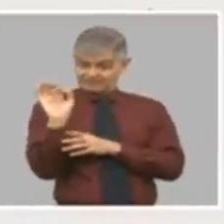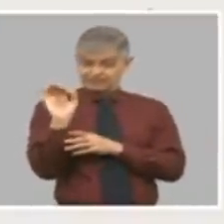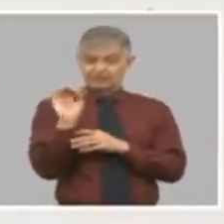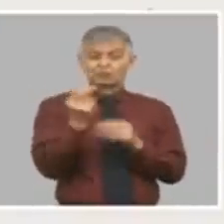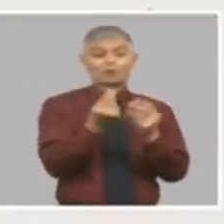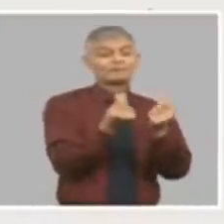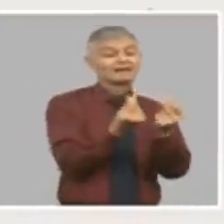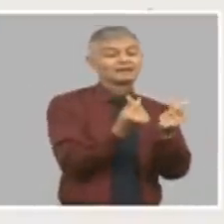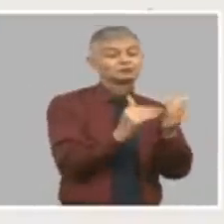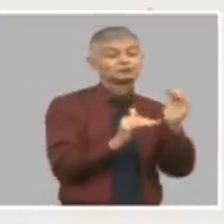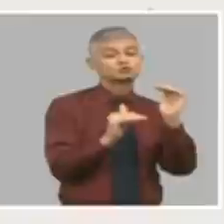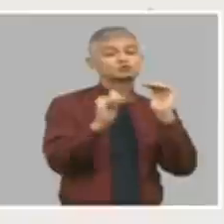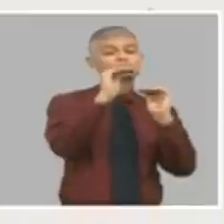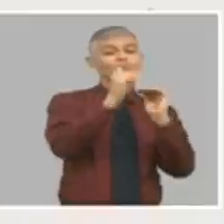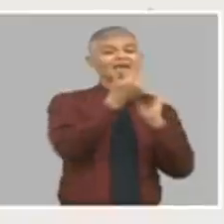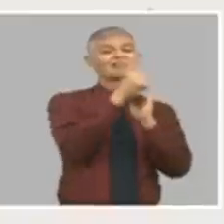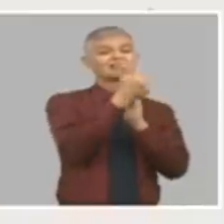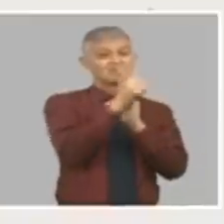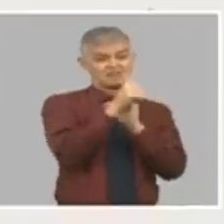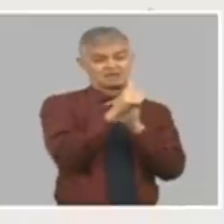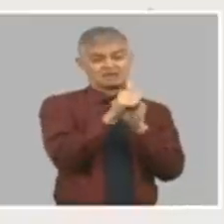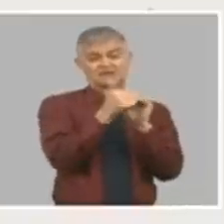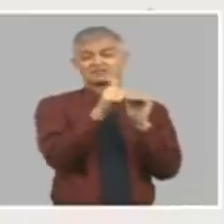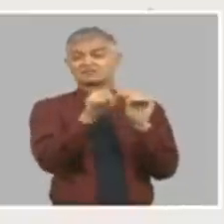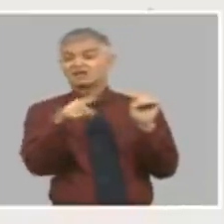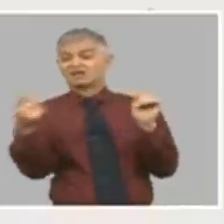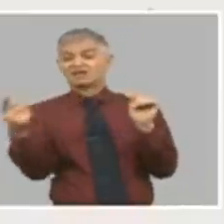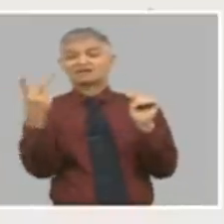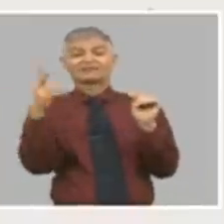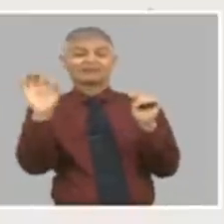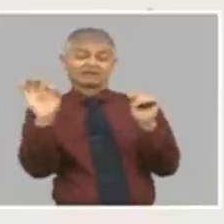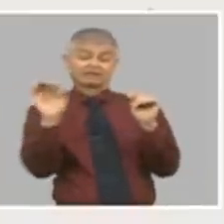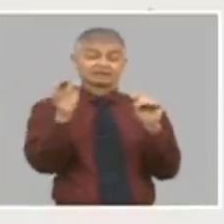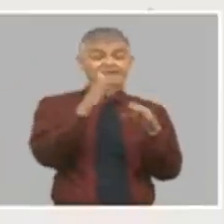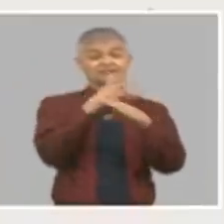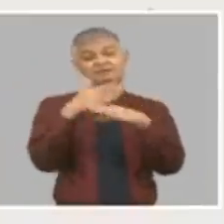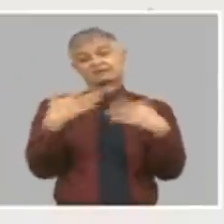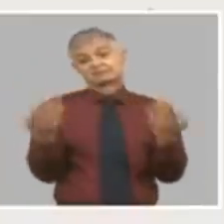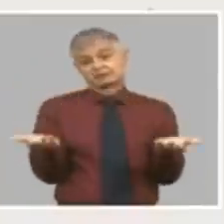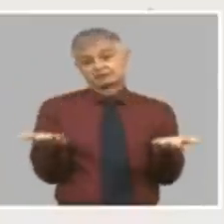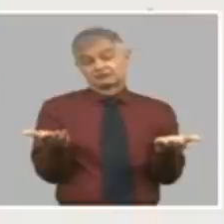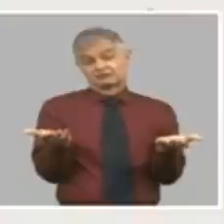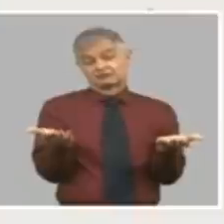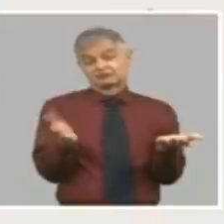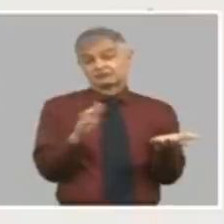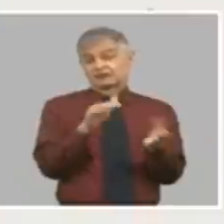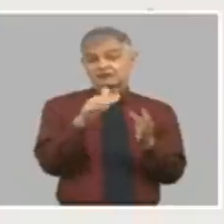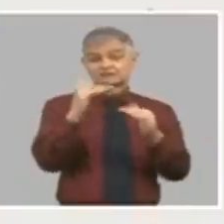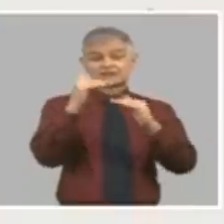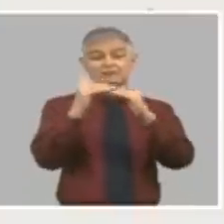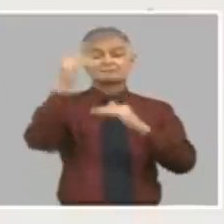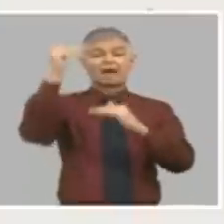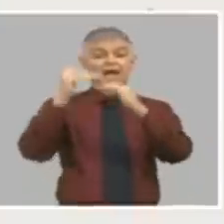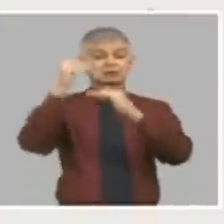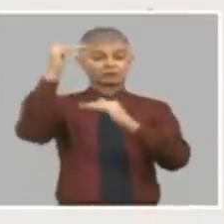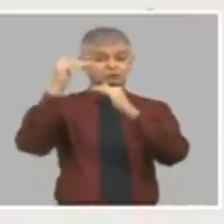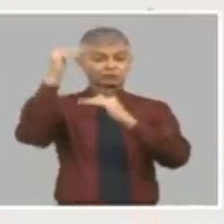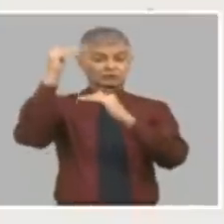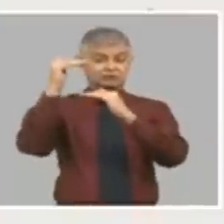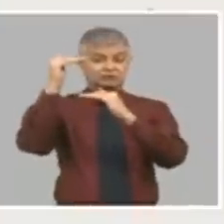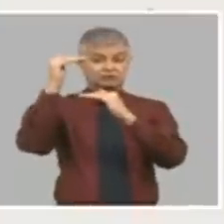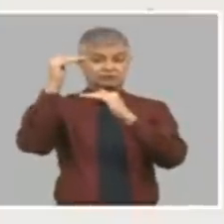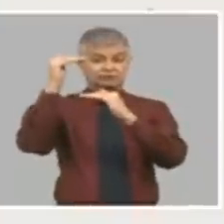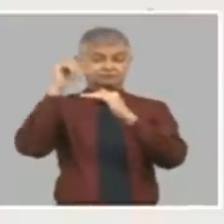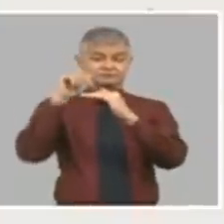diez la diferencia entre diez y veinte dicho en buen cubano ese espacio que queda es la